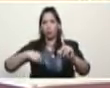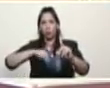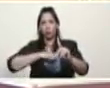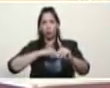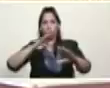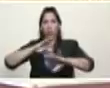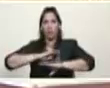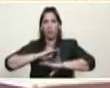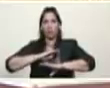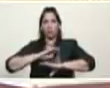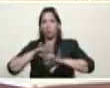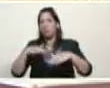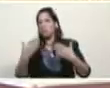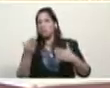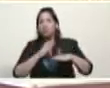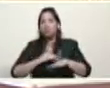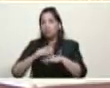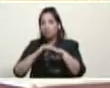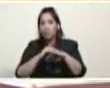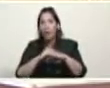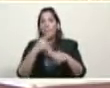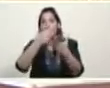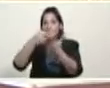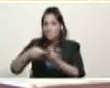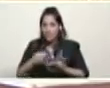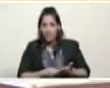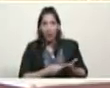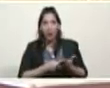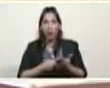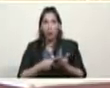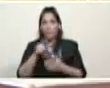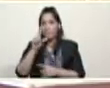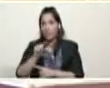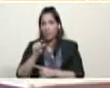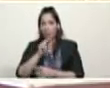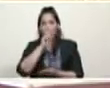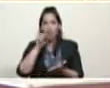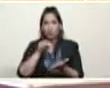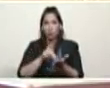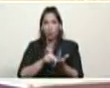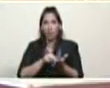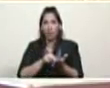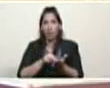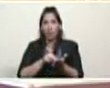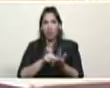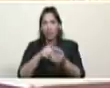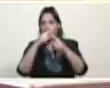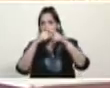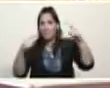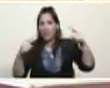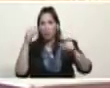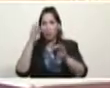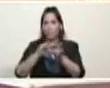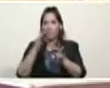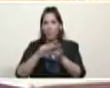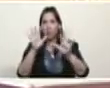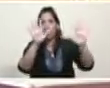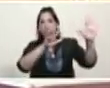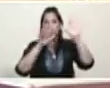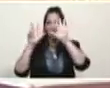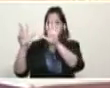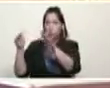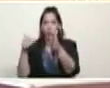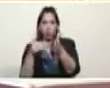cual implica que el salario mínimo nacional estará en medio petro, 18 mil